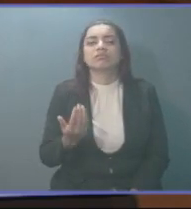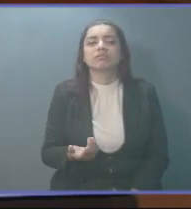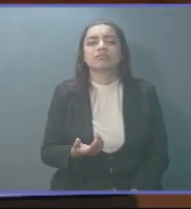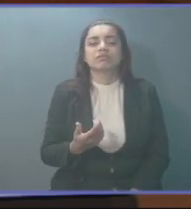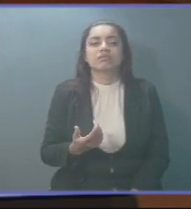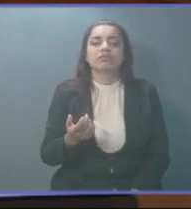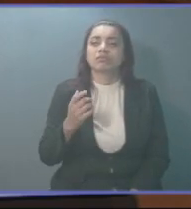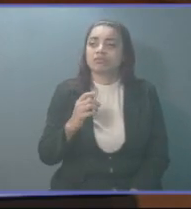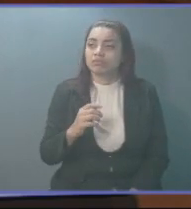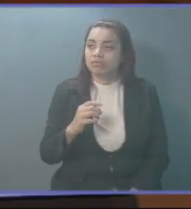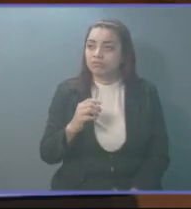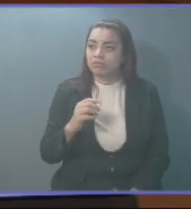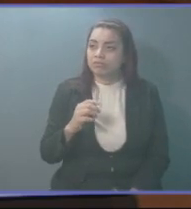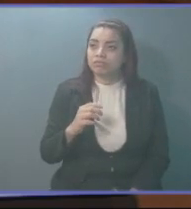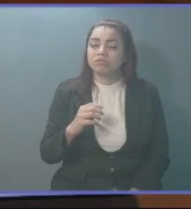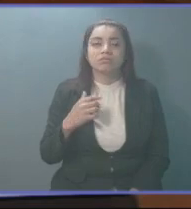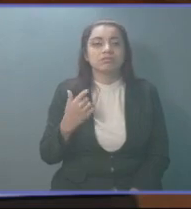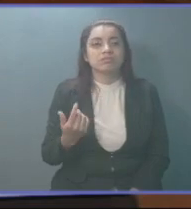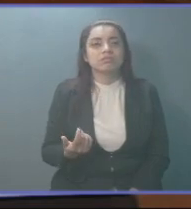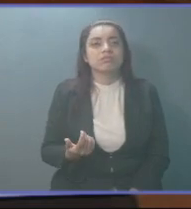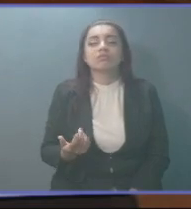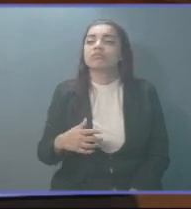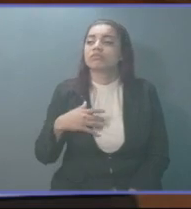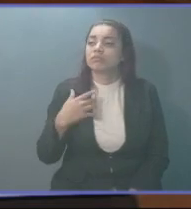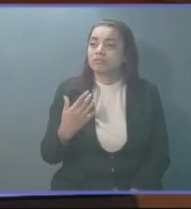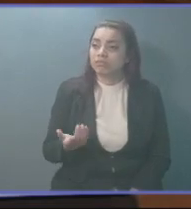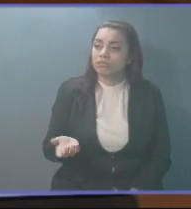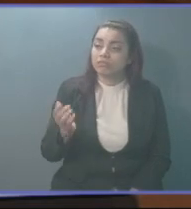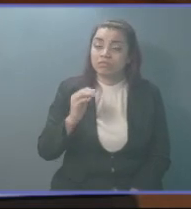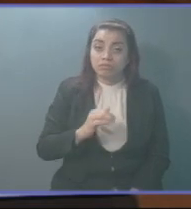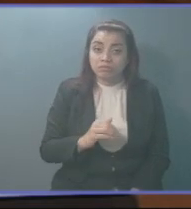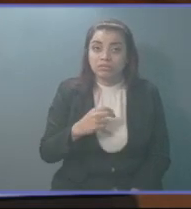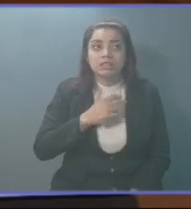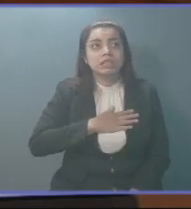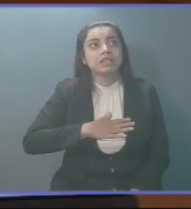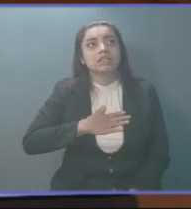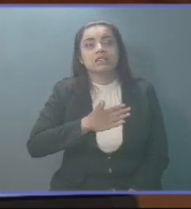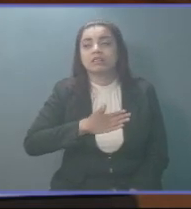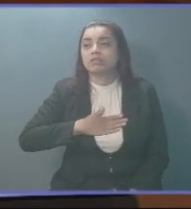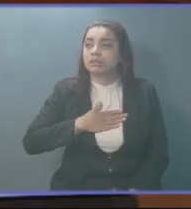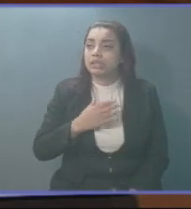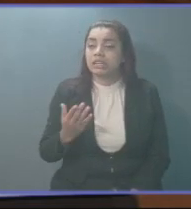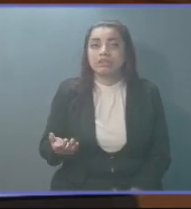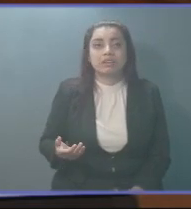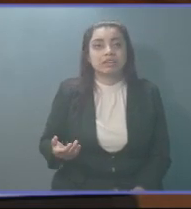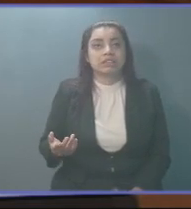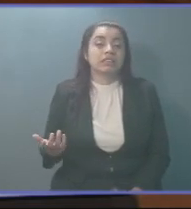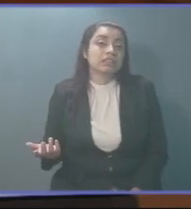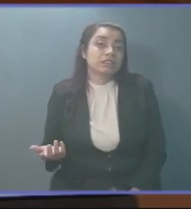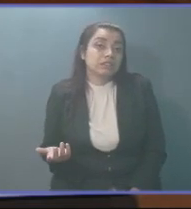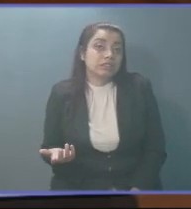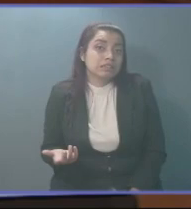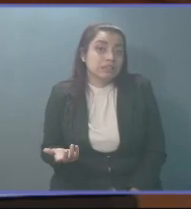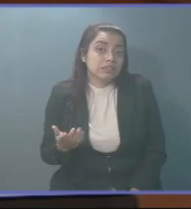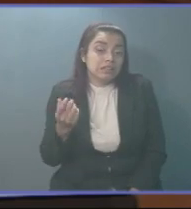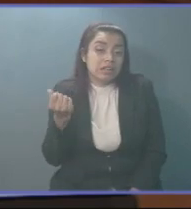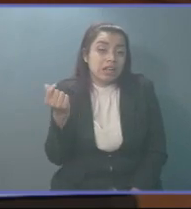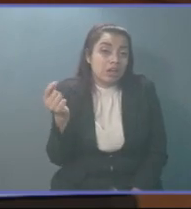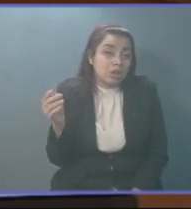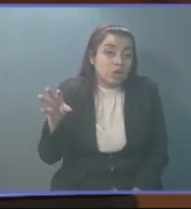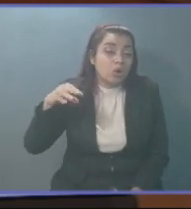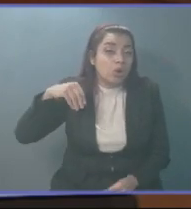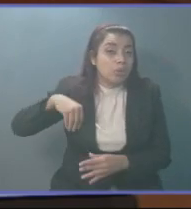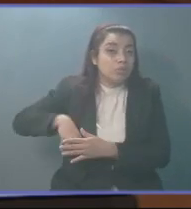se repitan los lamentables precedentes que han habido de casos de corrupción,